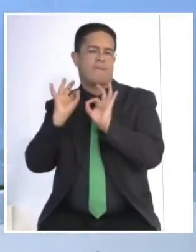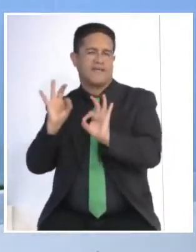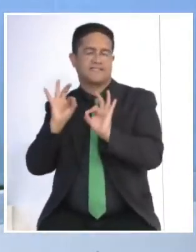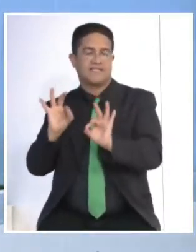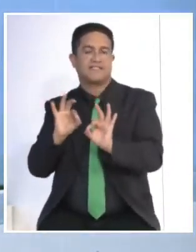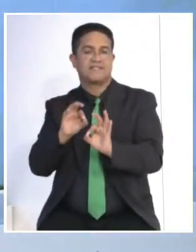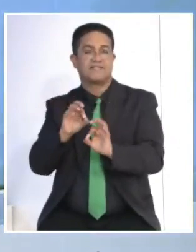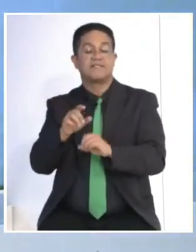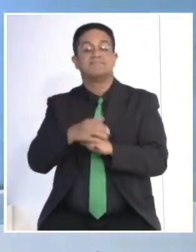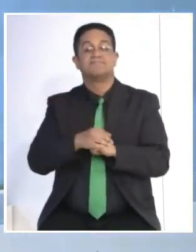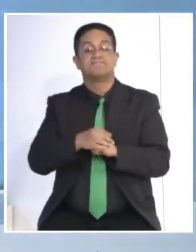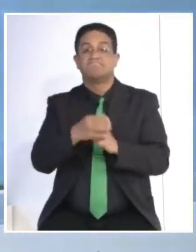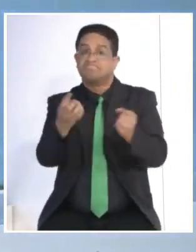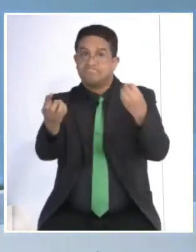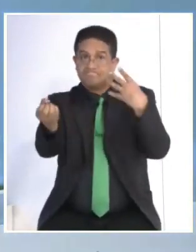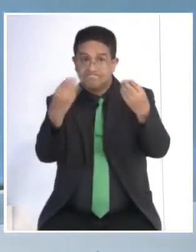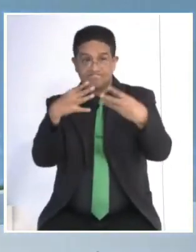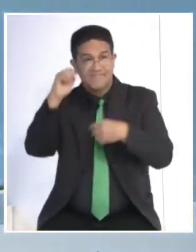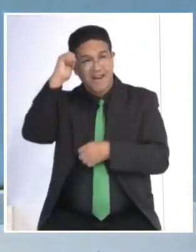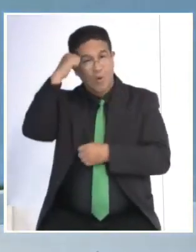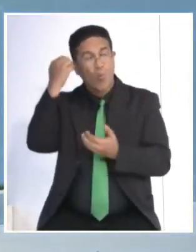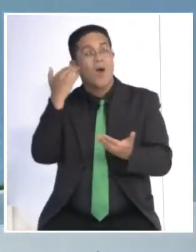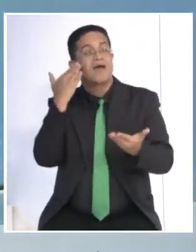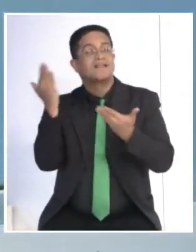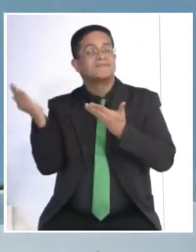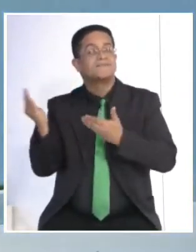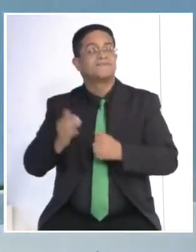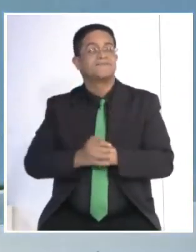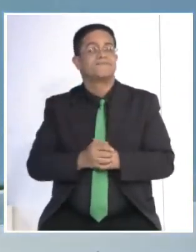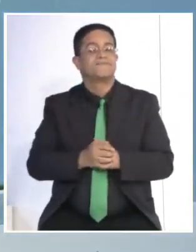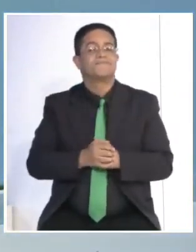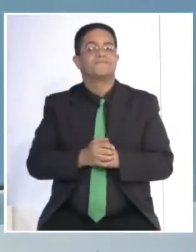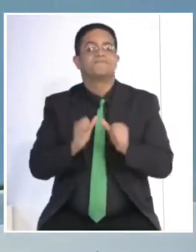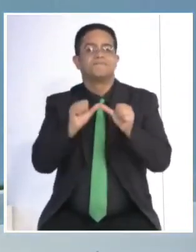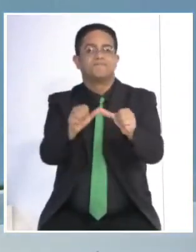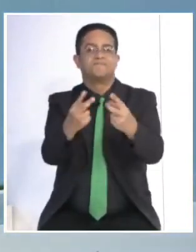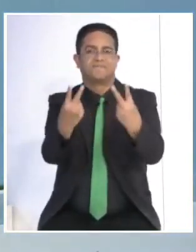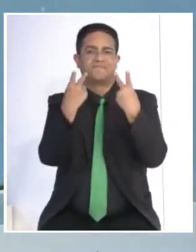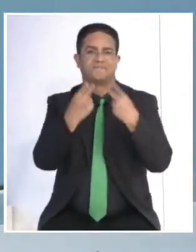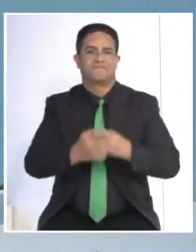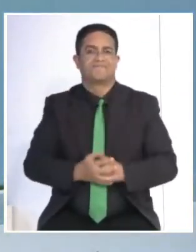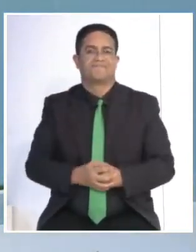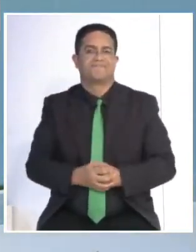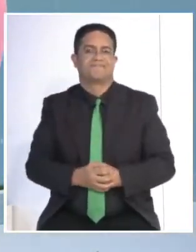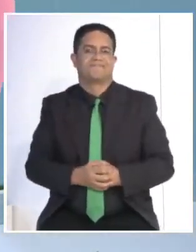Así que las redes activas, arroba salud-gb, arroba ni las otras salas. Volvemos.